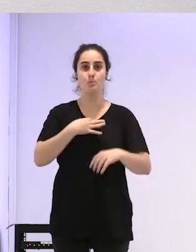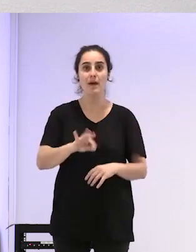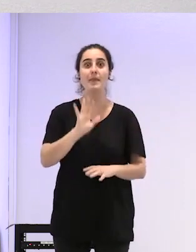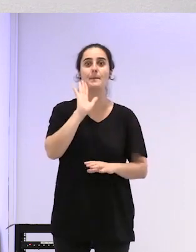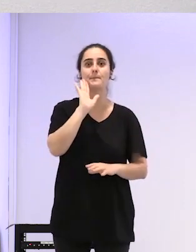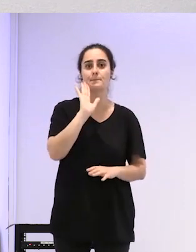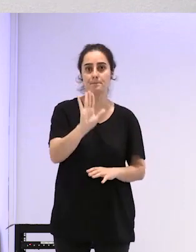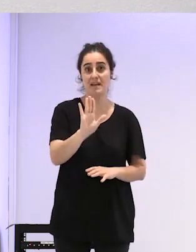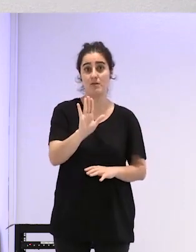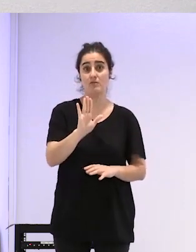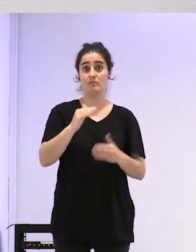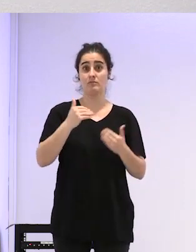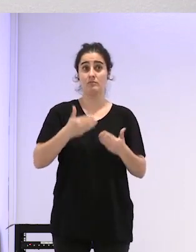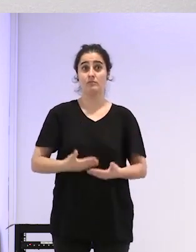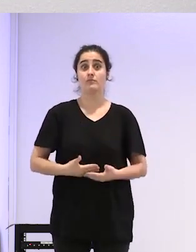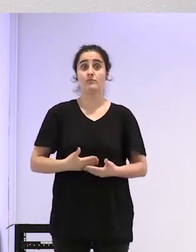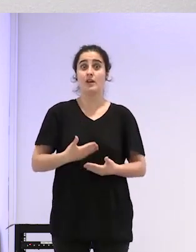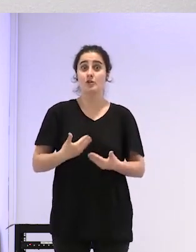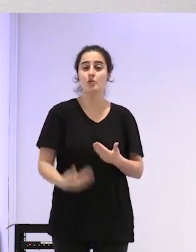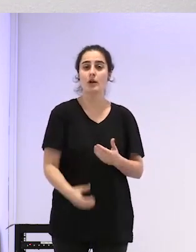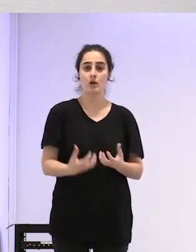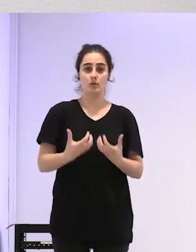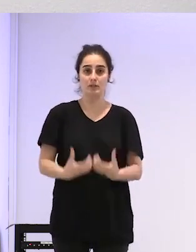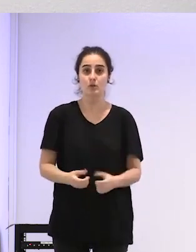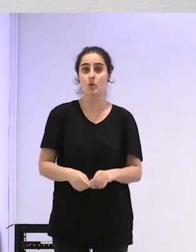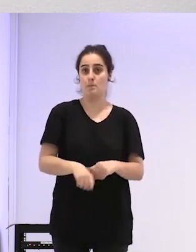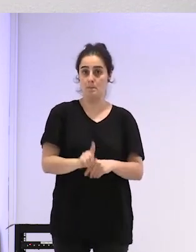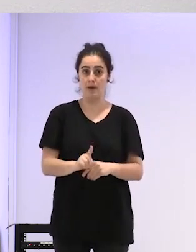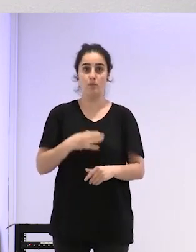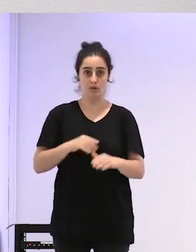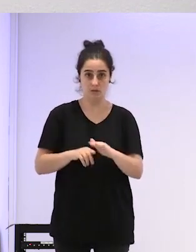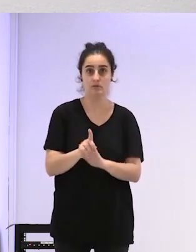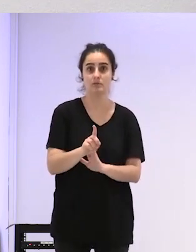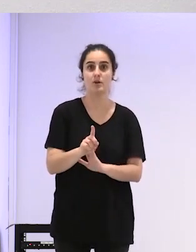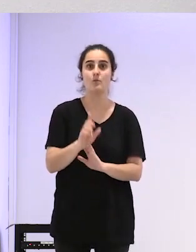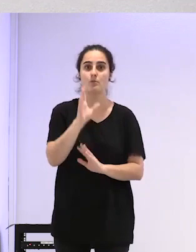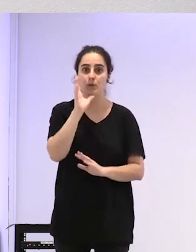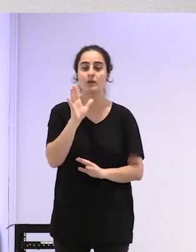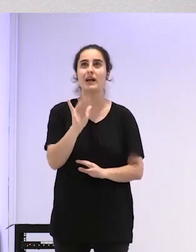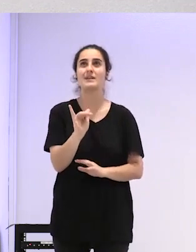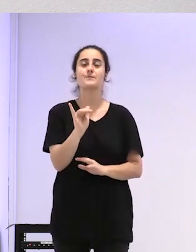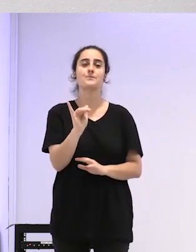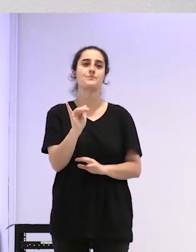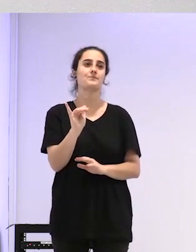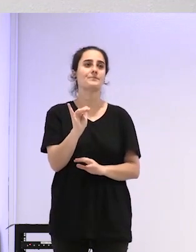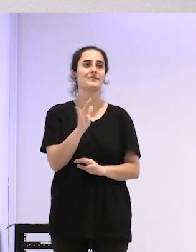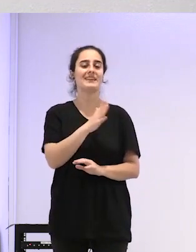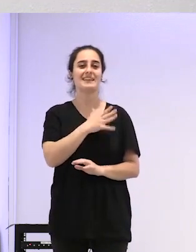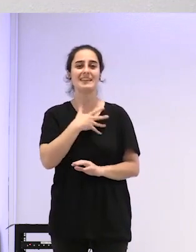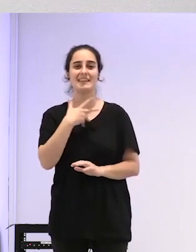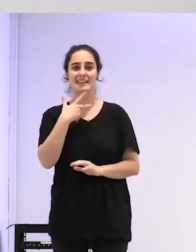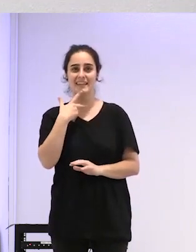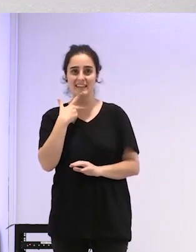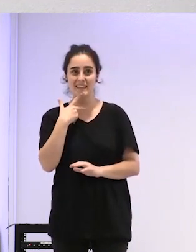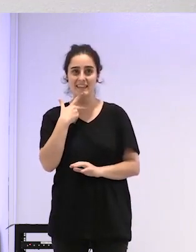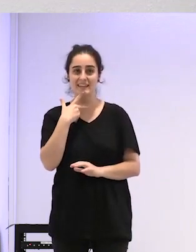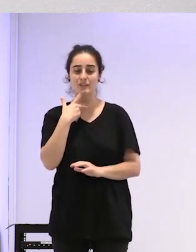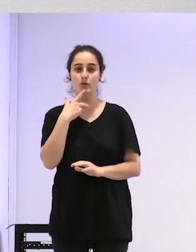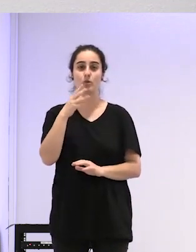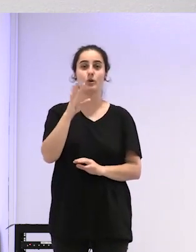desarrollo de lo que serían testículos y tal y se produce la cantidad o sea no impide la producción de